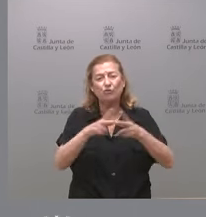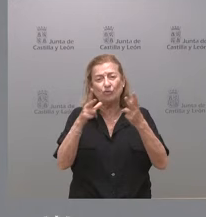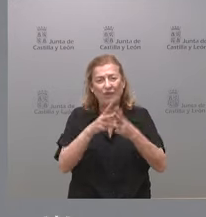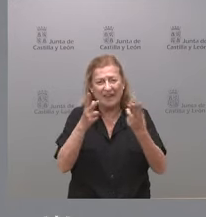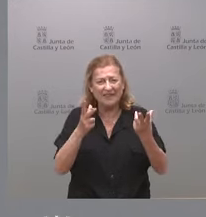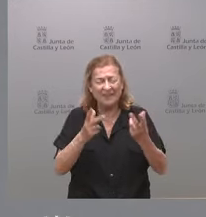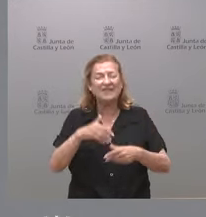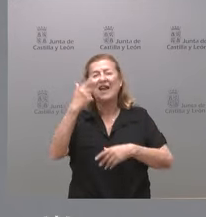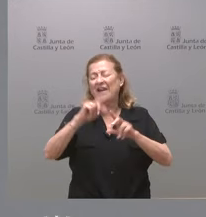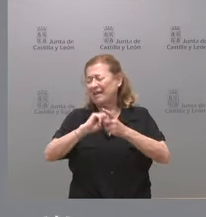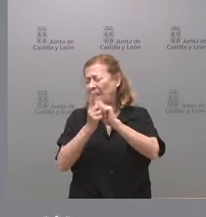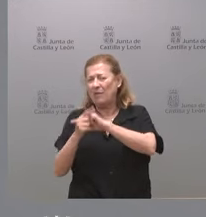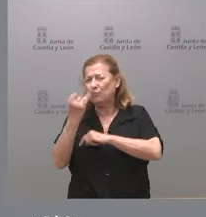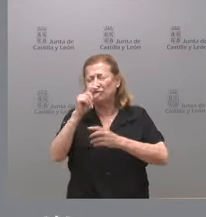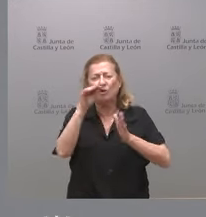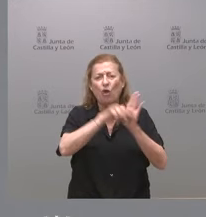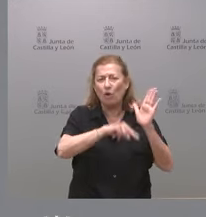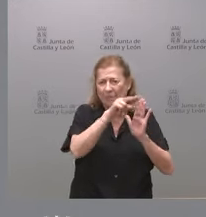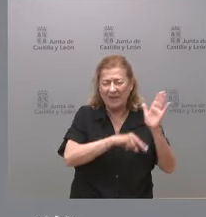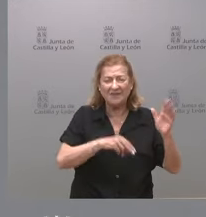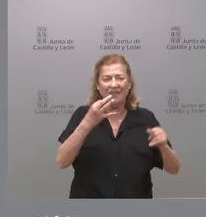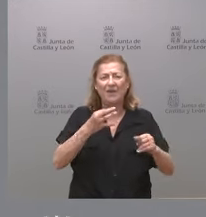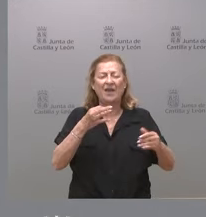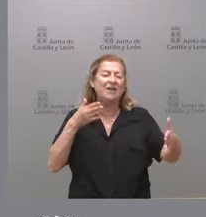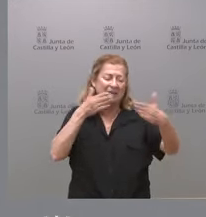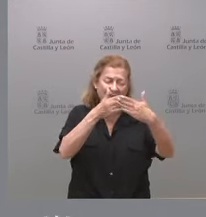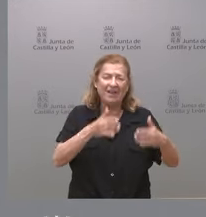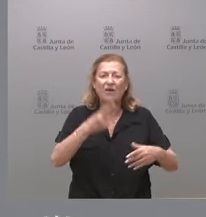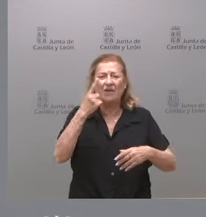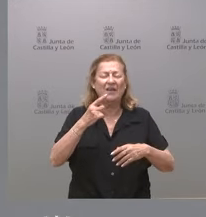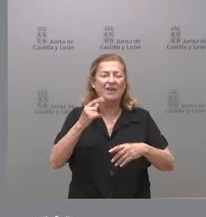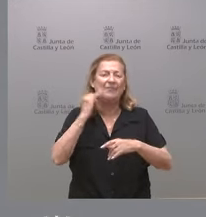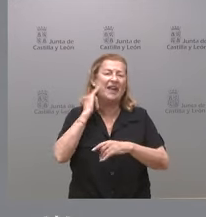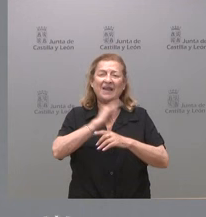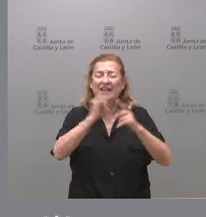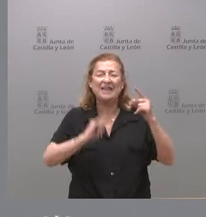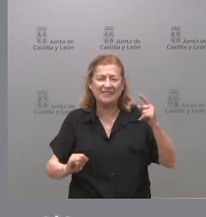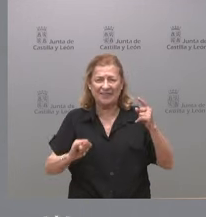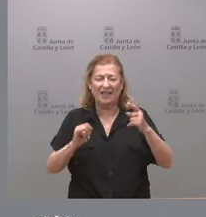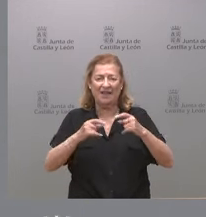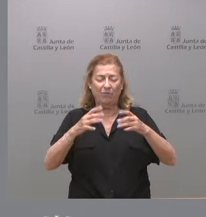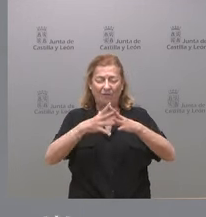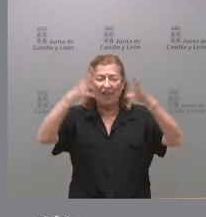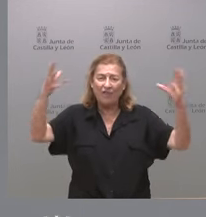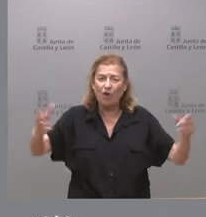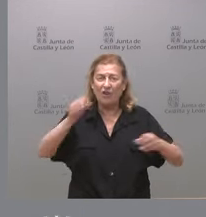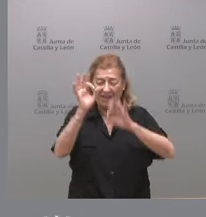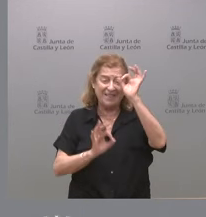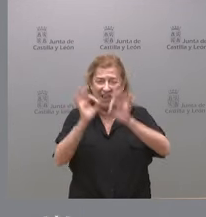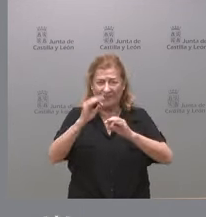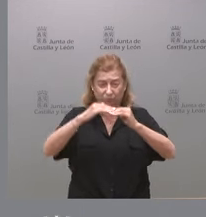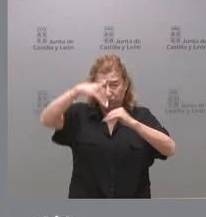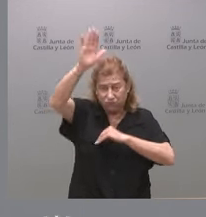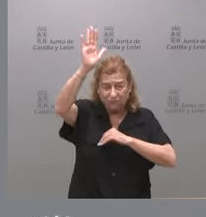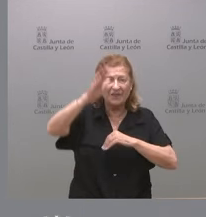se han cambiado muchas normas hemos tenido que abordar ahora una crisis de inflación y de crecimiento de tipos de interés muy alto